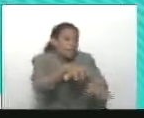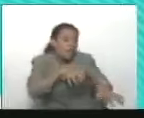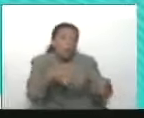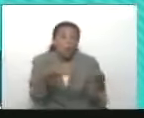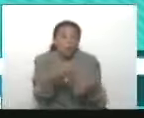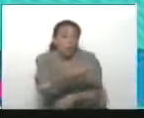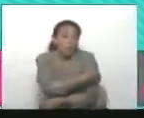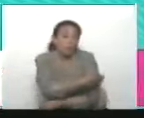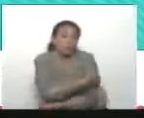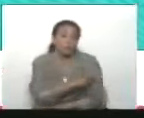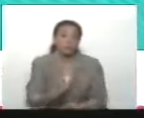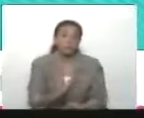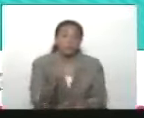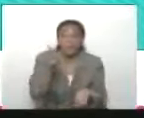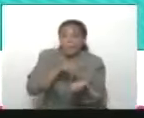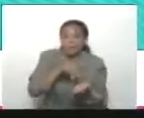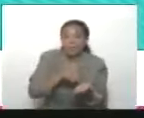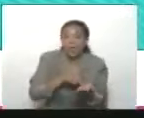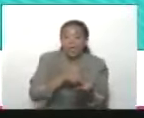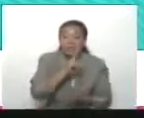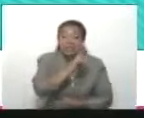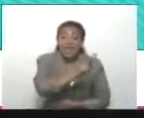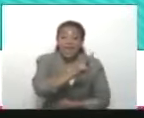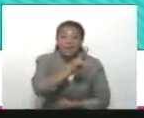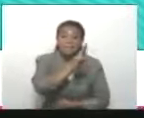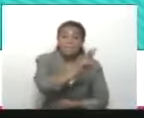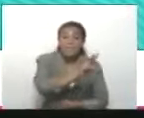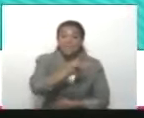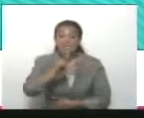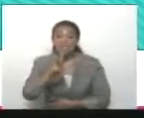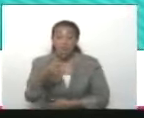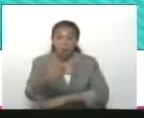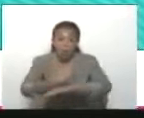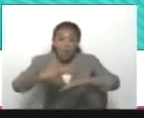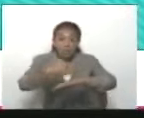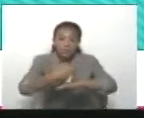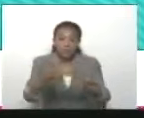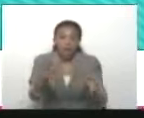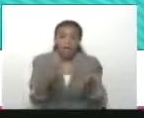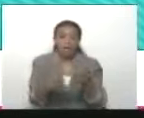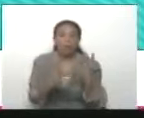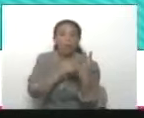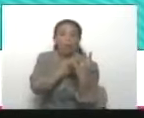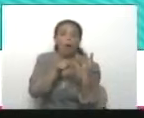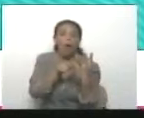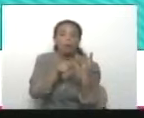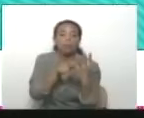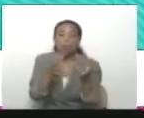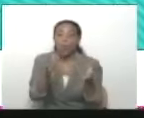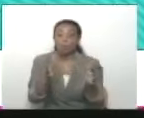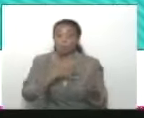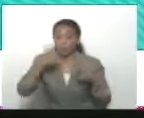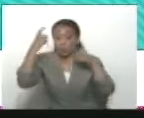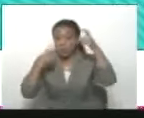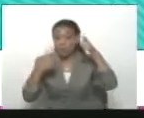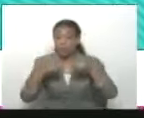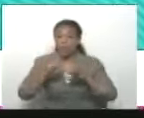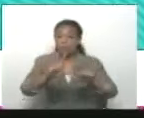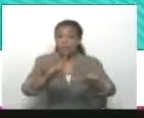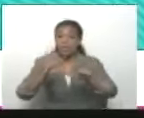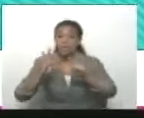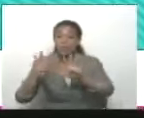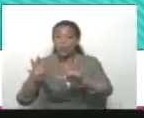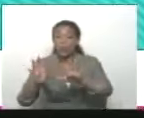participó. De 23 gobernaciones ganaron 4. Nosotros ganamos 19. ¿Verdad?